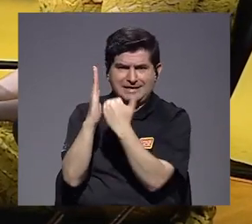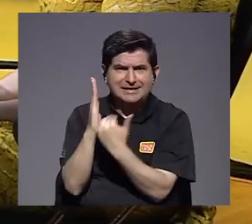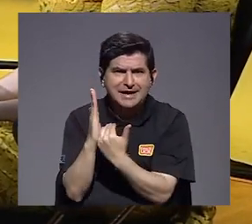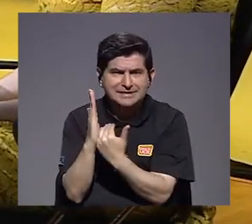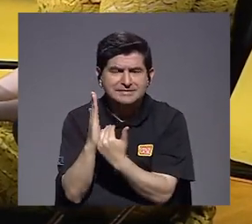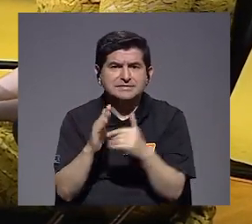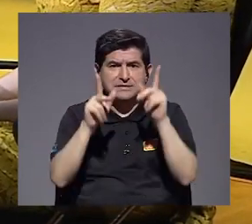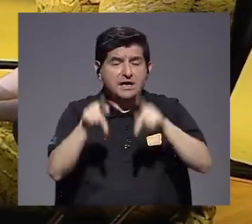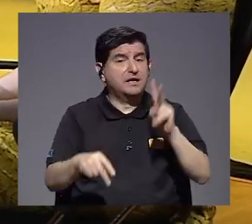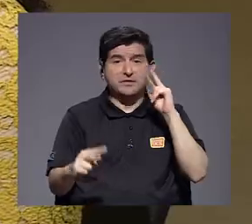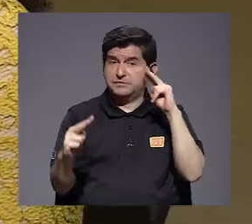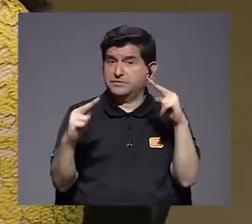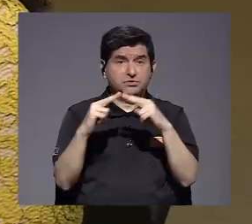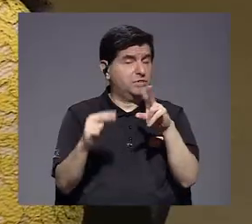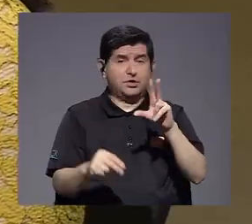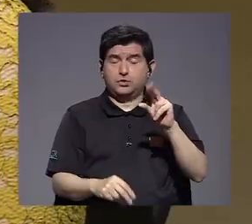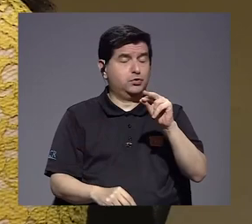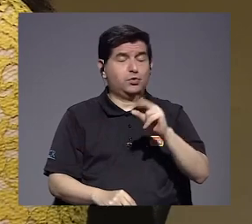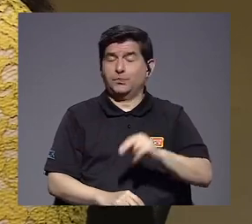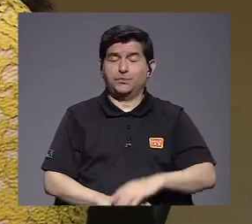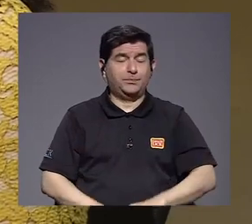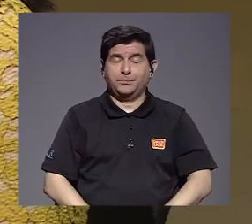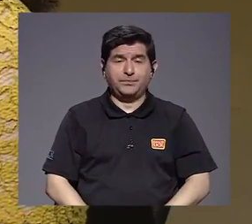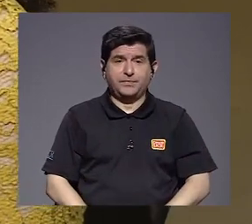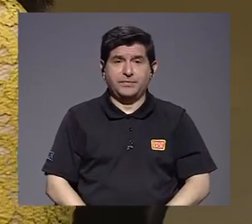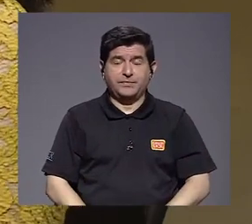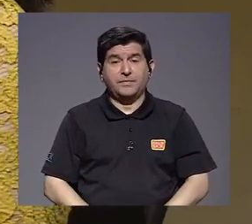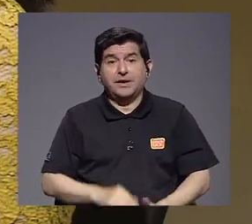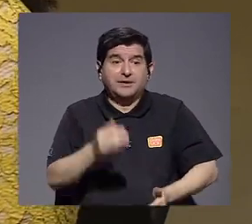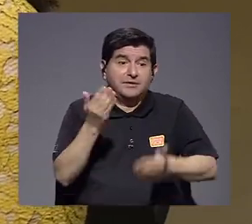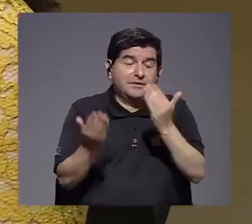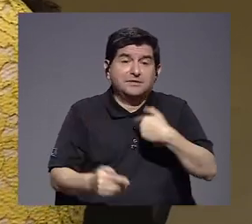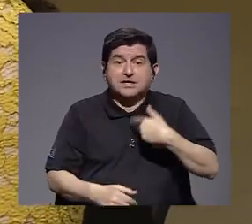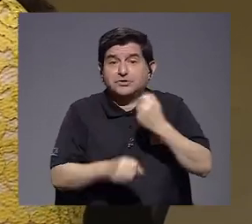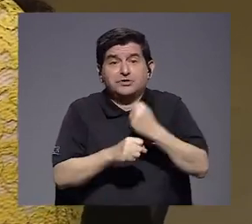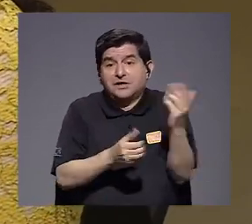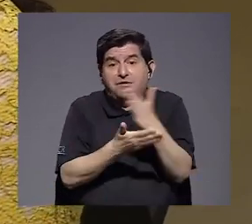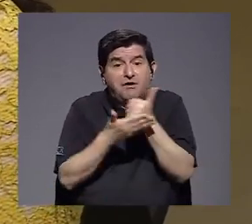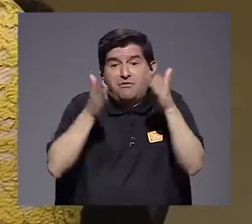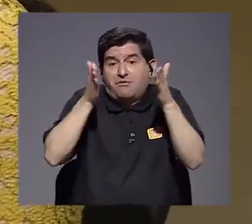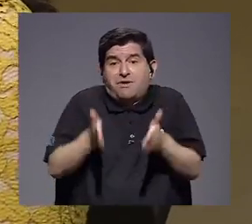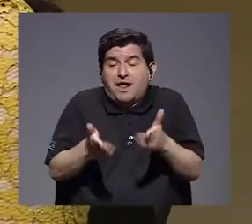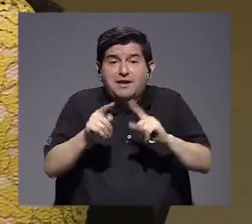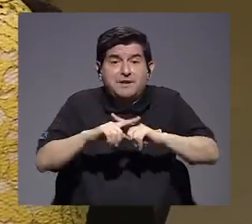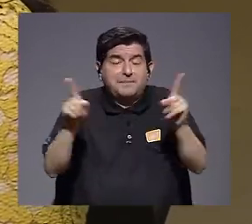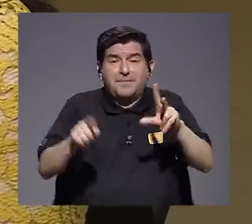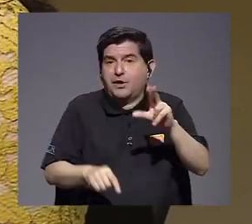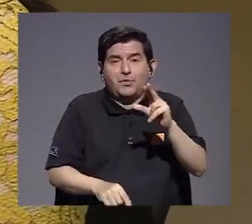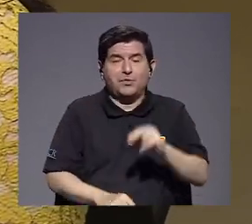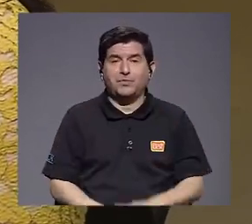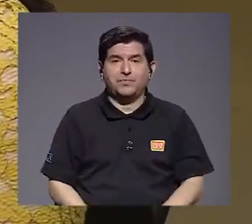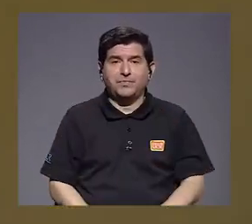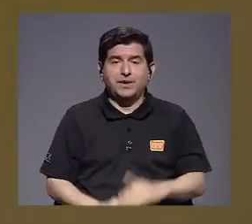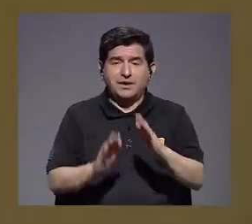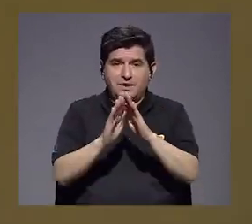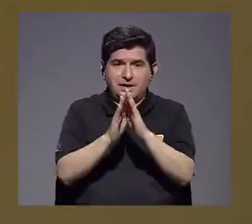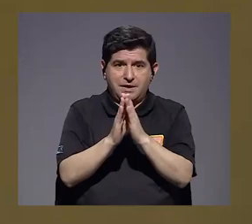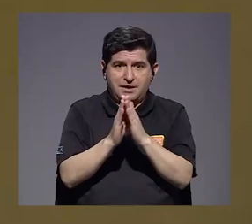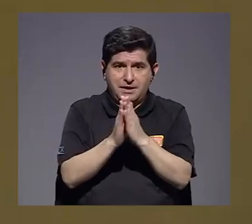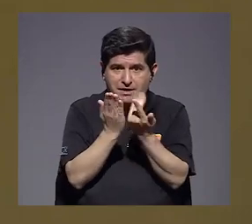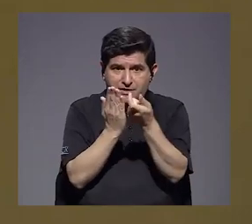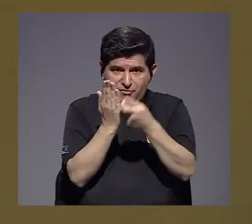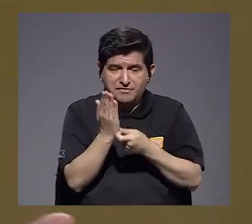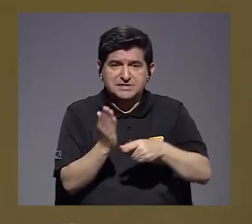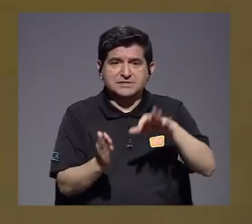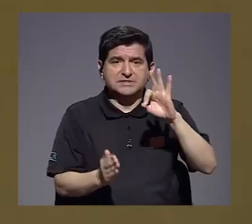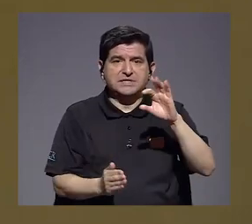los más ricos? No, a las personas no. La de menos trabajo con alguno, pero no. Pues en la revista Forbes